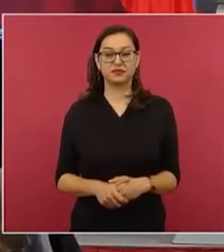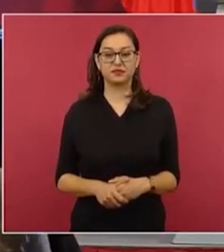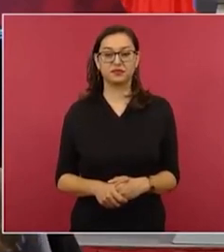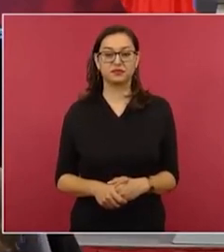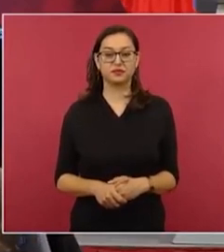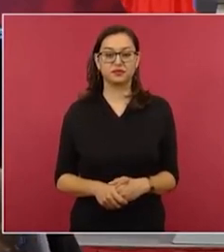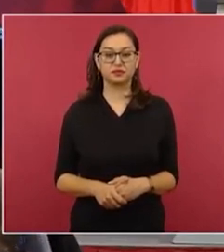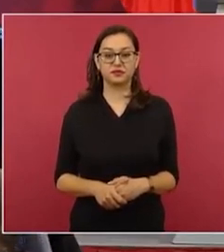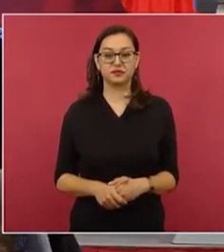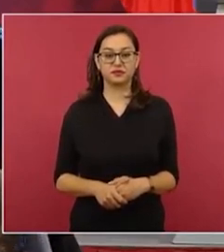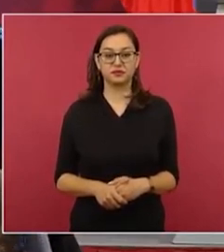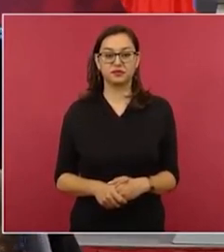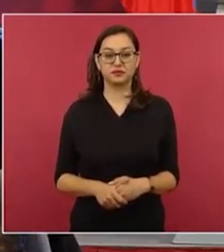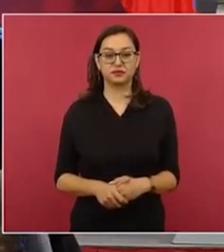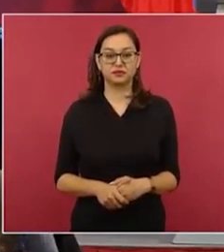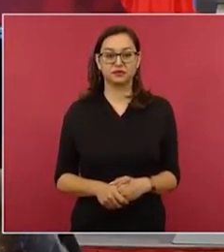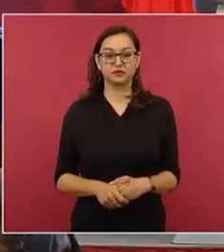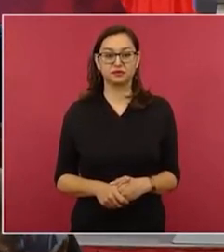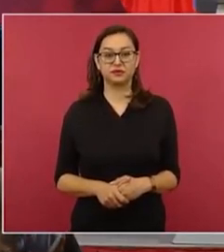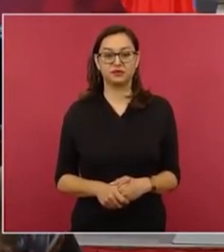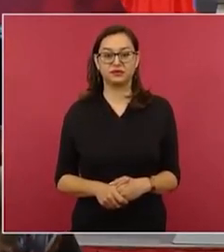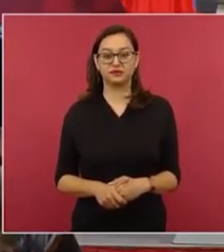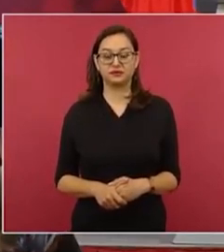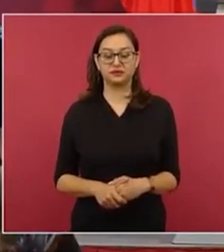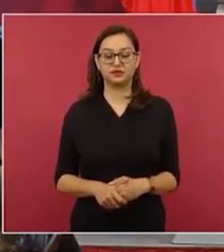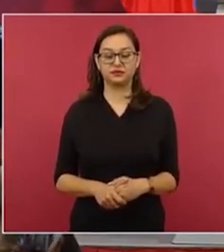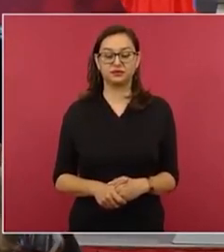ah si a quien le compraron no